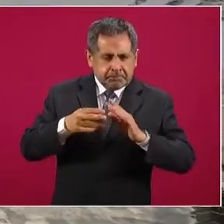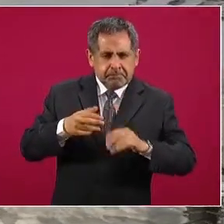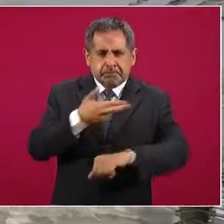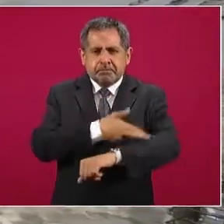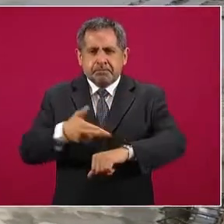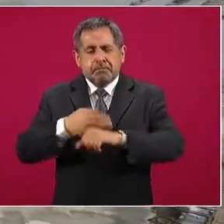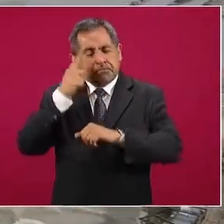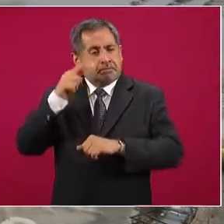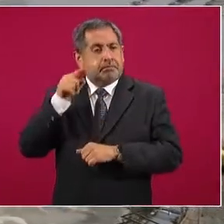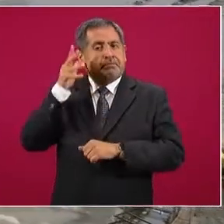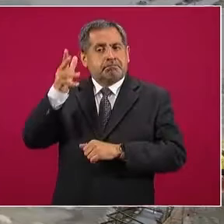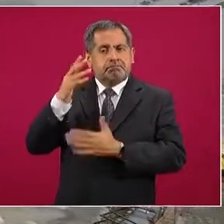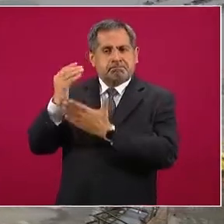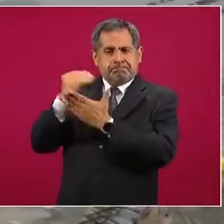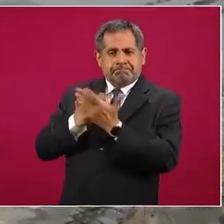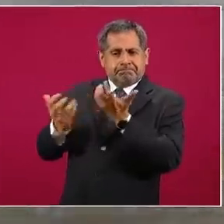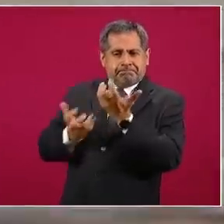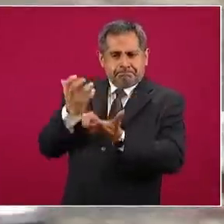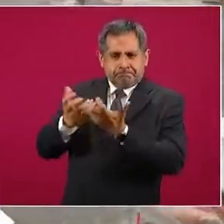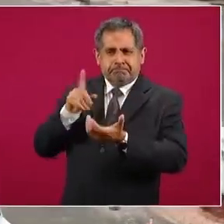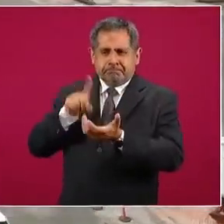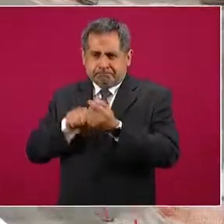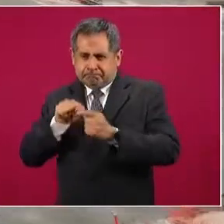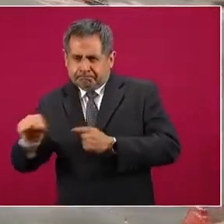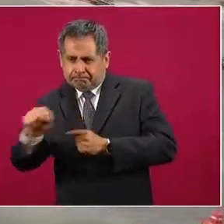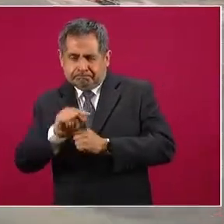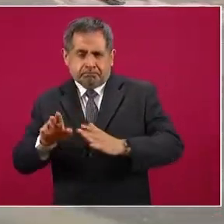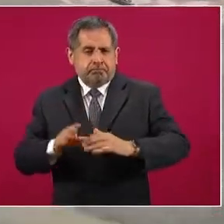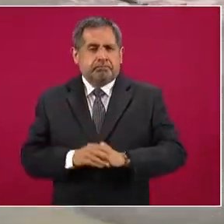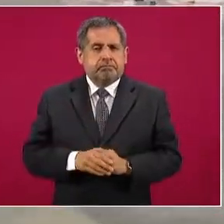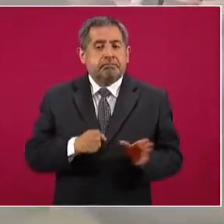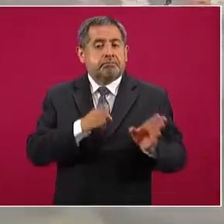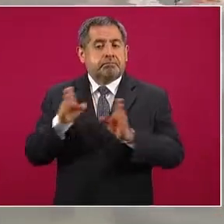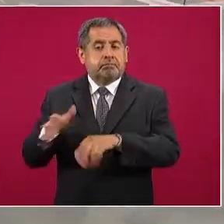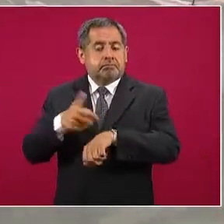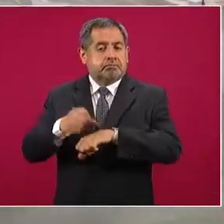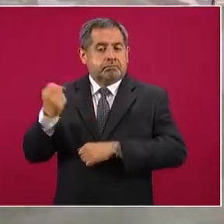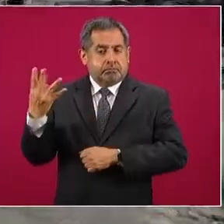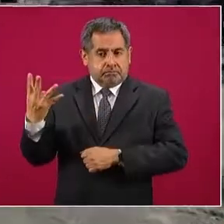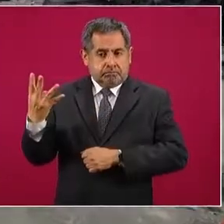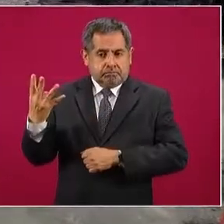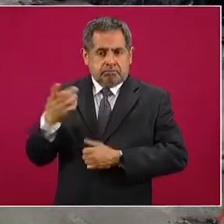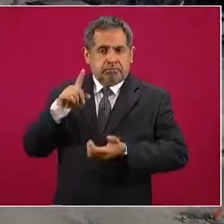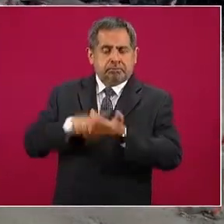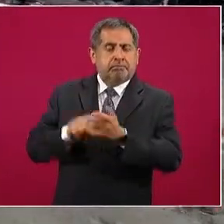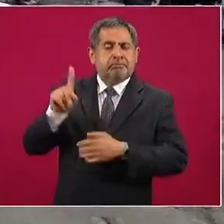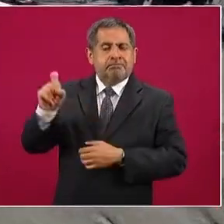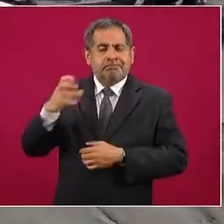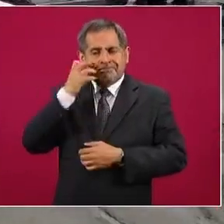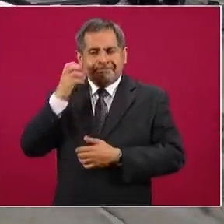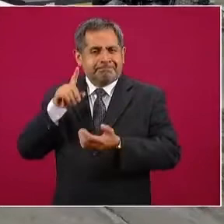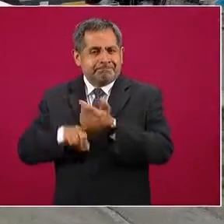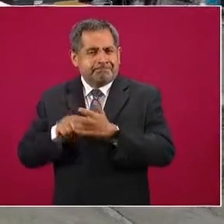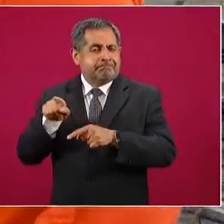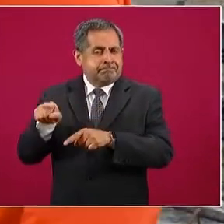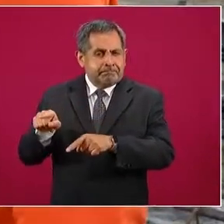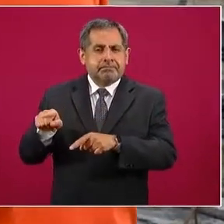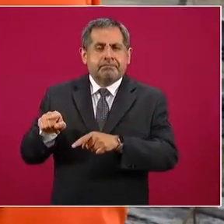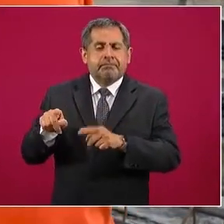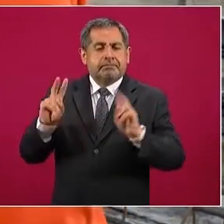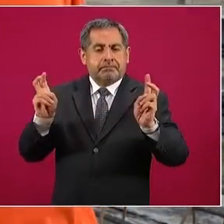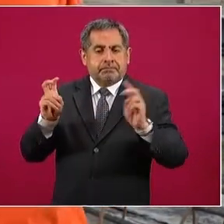contraincendio en toda el área de plantas. En el paquete 4, correspondiente a las plantas de aguas amargas y aminas, la empresa